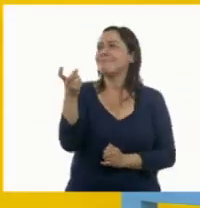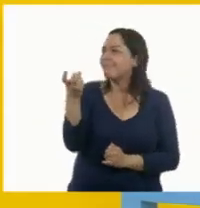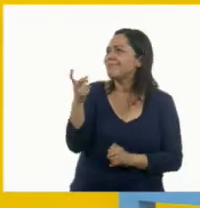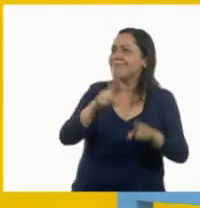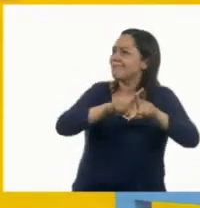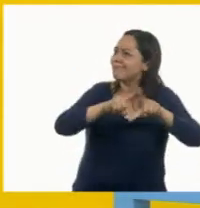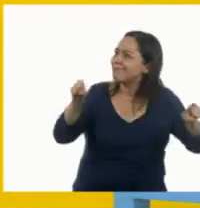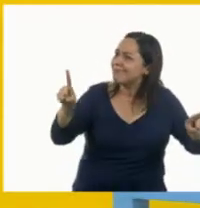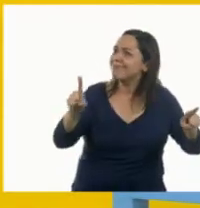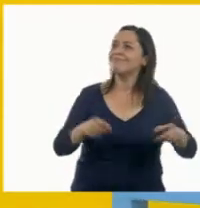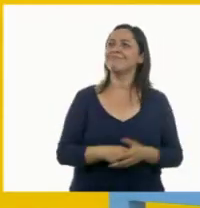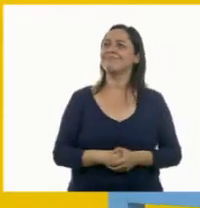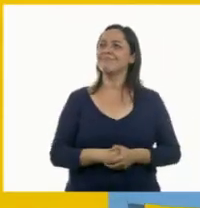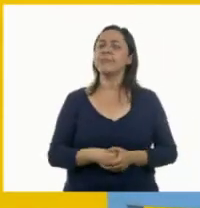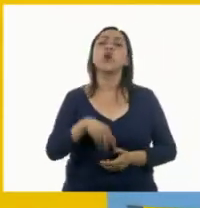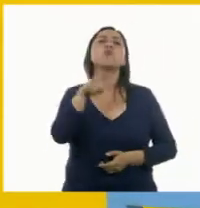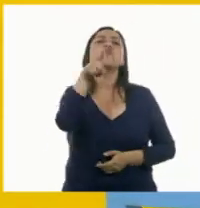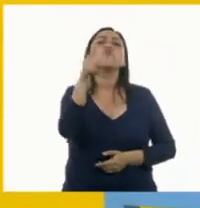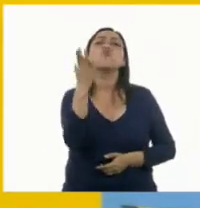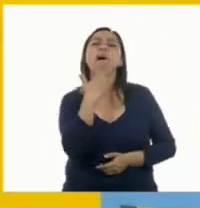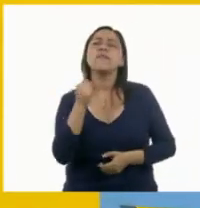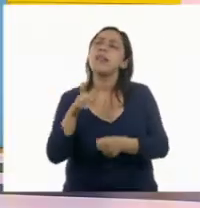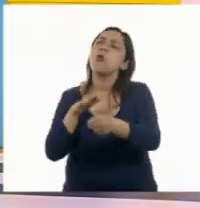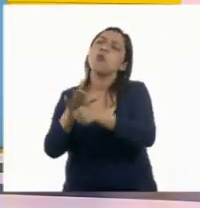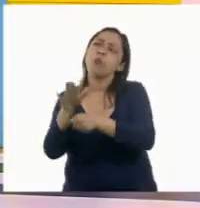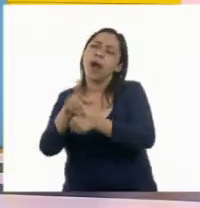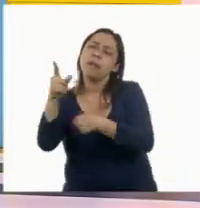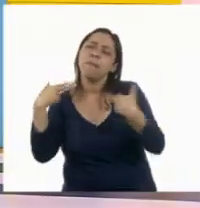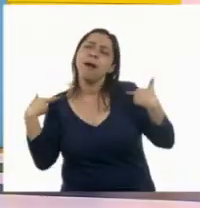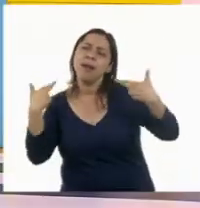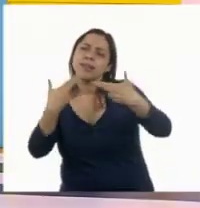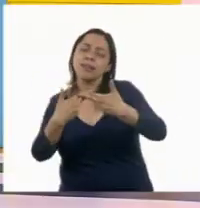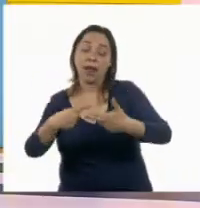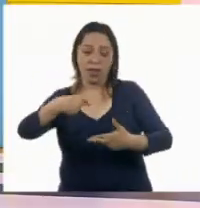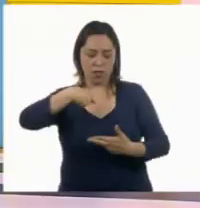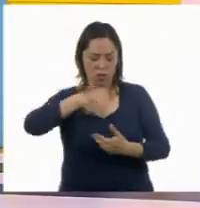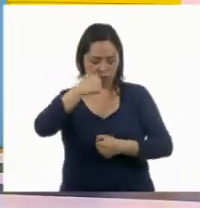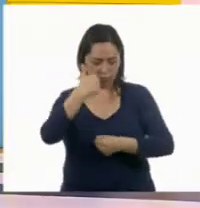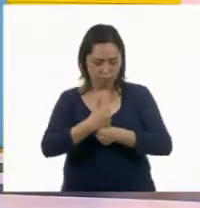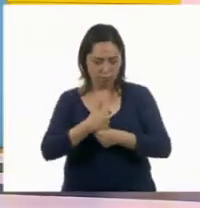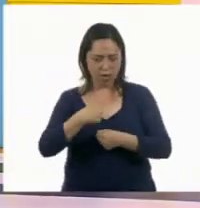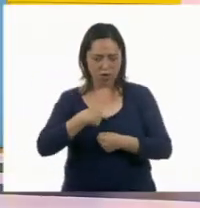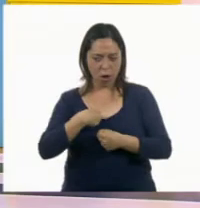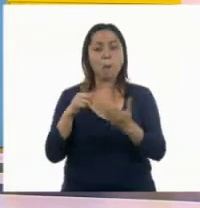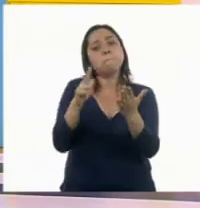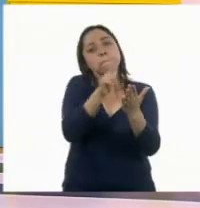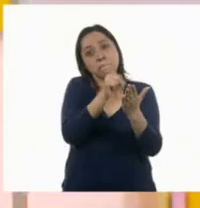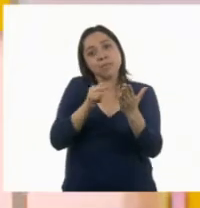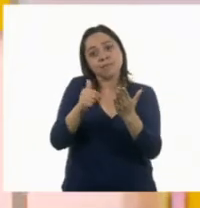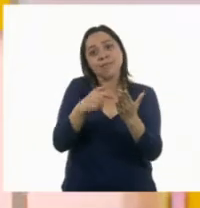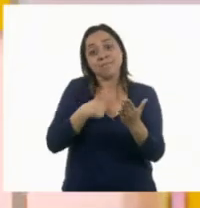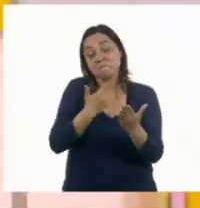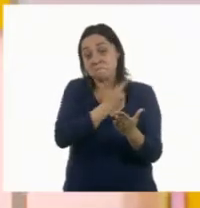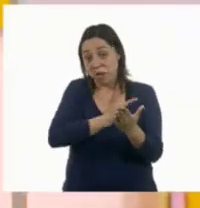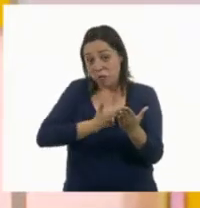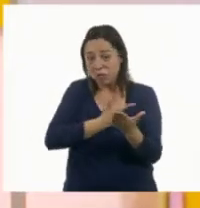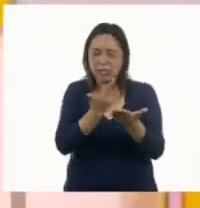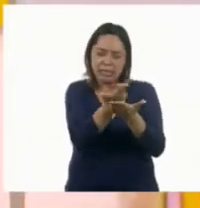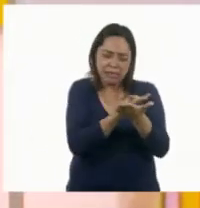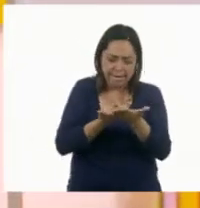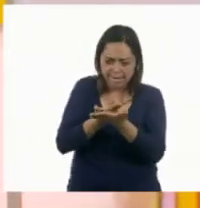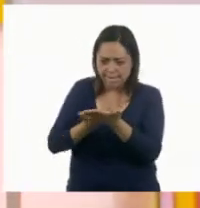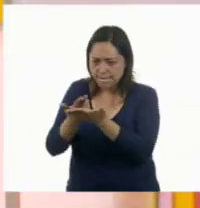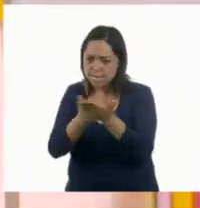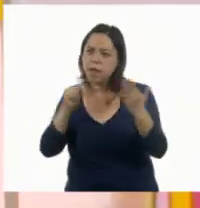Maestra Eleni, ¿cuál dirías que es una de tus habilidades? Una de mis habilidades yo creo que es pintar. A mí me gusta mucho el dibujo y la